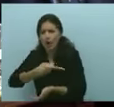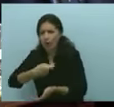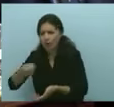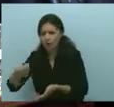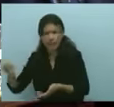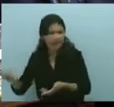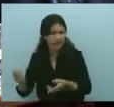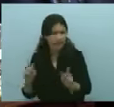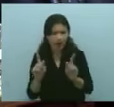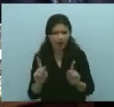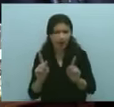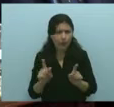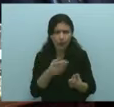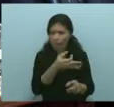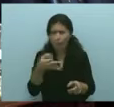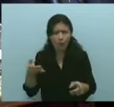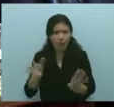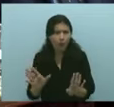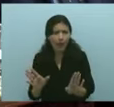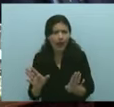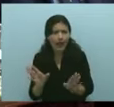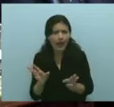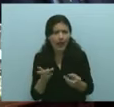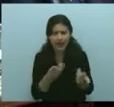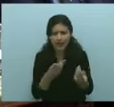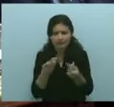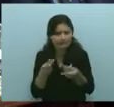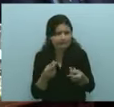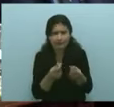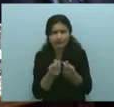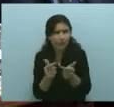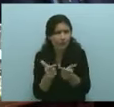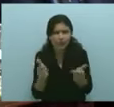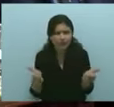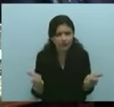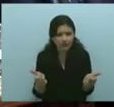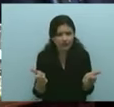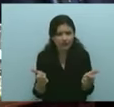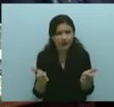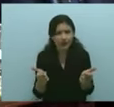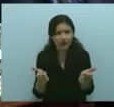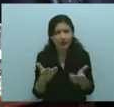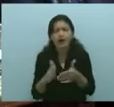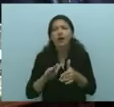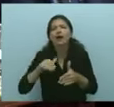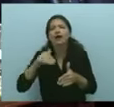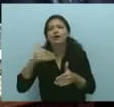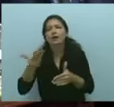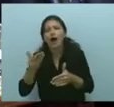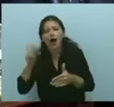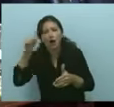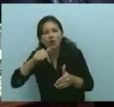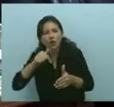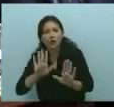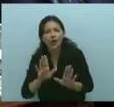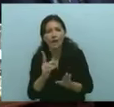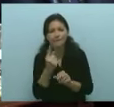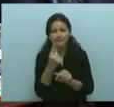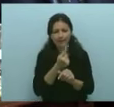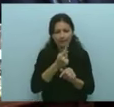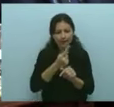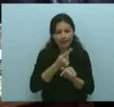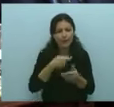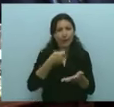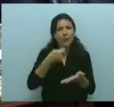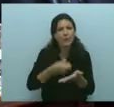suficientes para pagar los aumentos cuando ya lo ha cobrado el activo y ha girado esos aportes personales y la